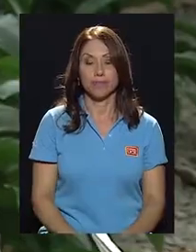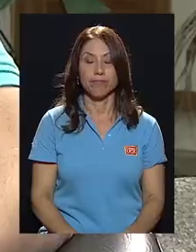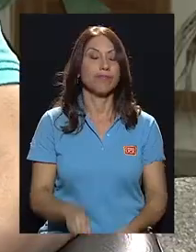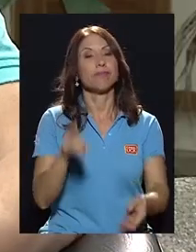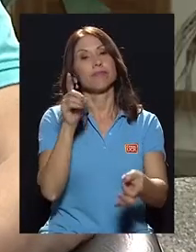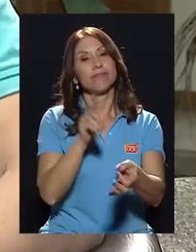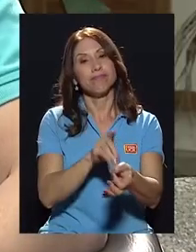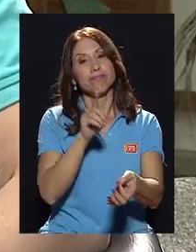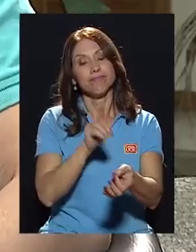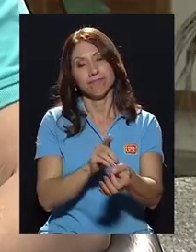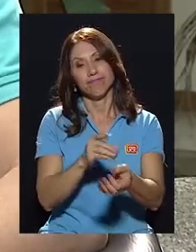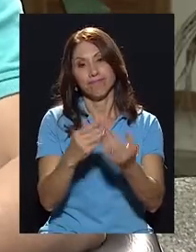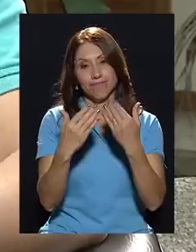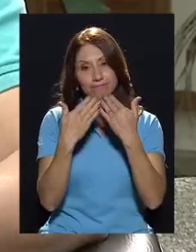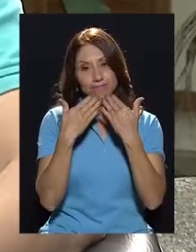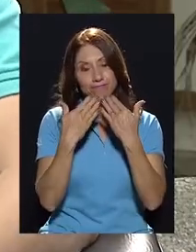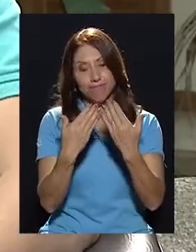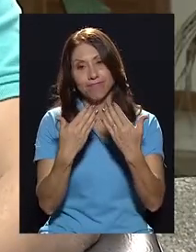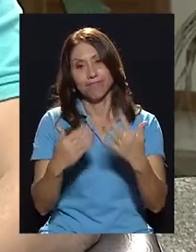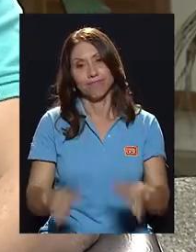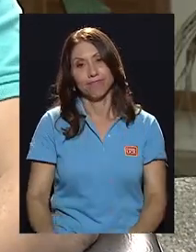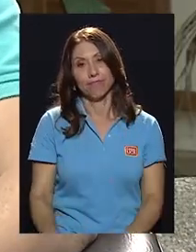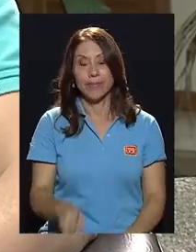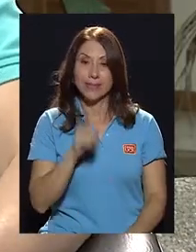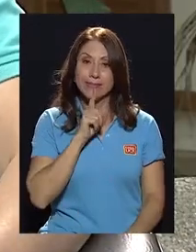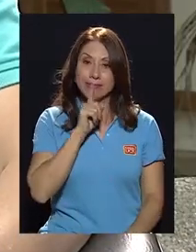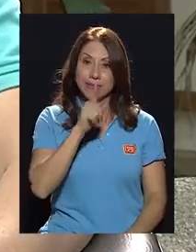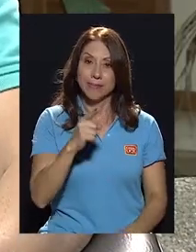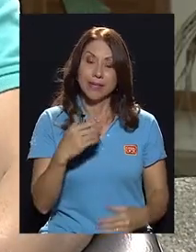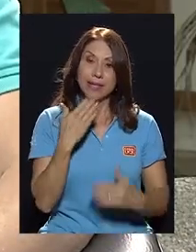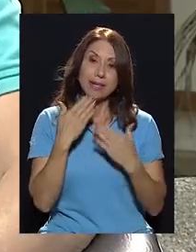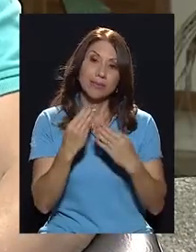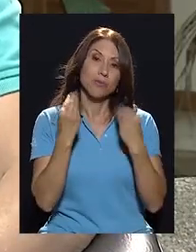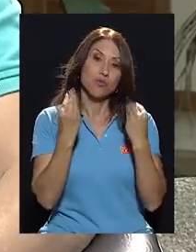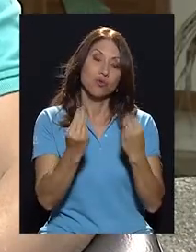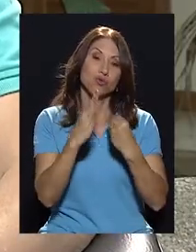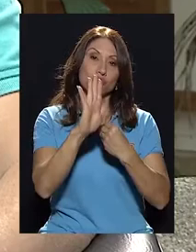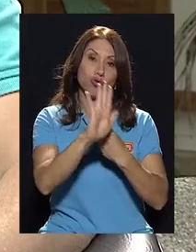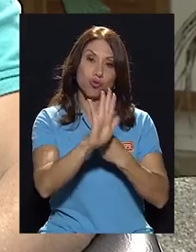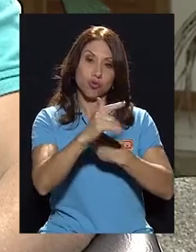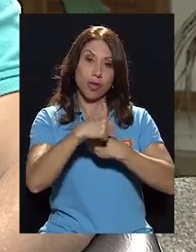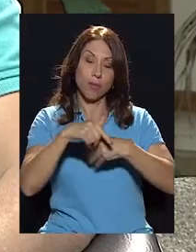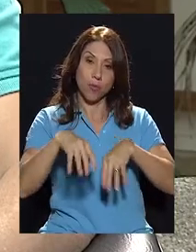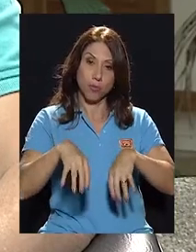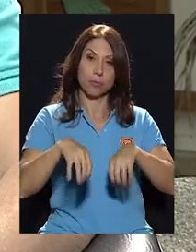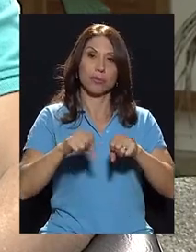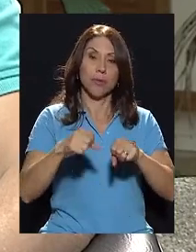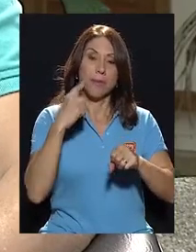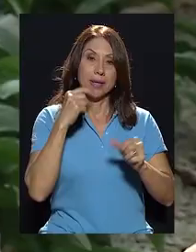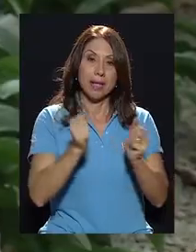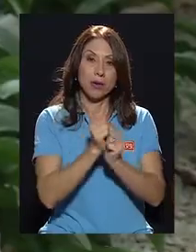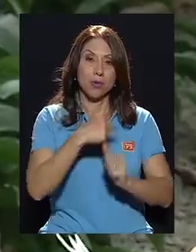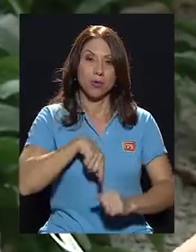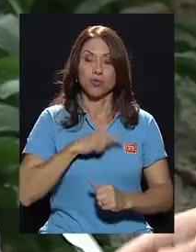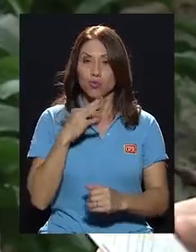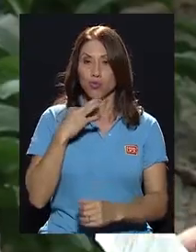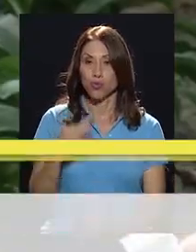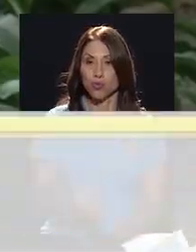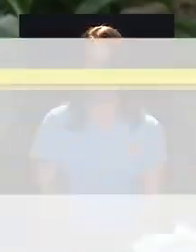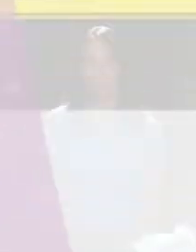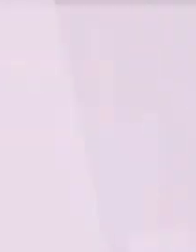Doctora, muchísimas gracias. Realmente agradecemos mucho el tiempo que has sacado para estar con nosotros. Con mucho gusto.